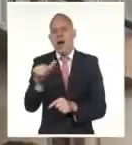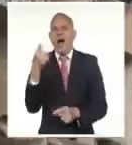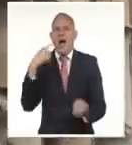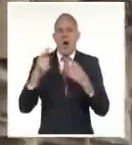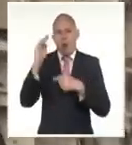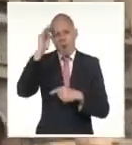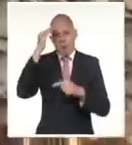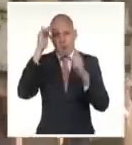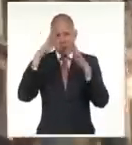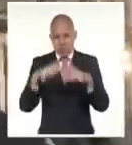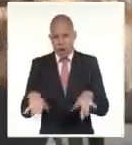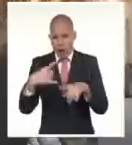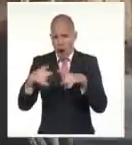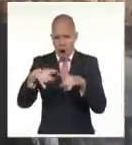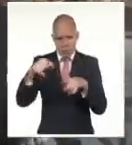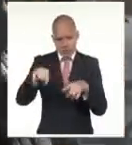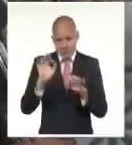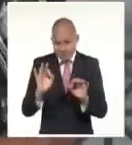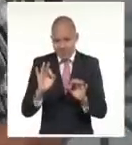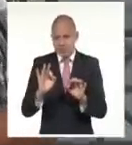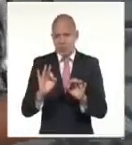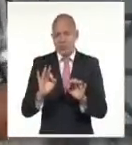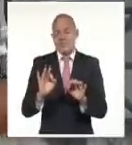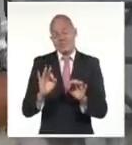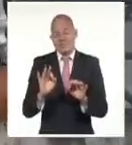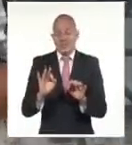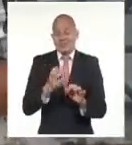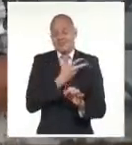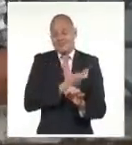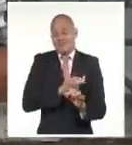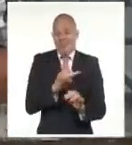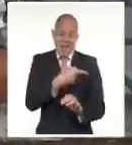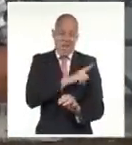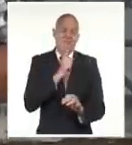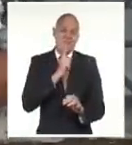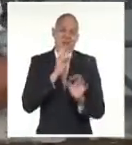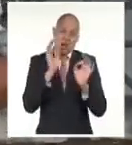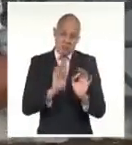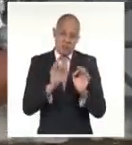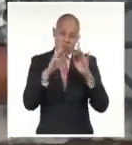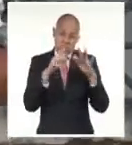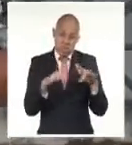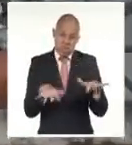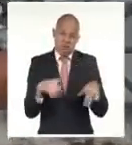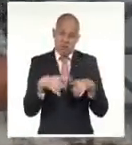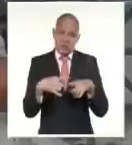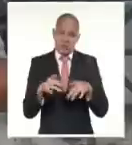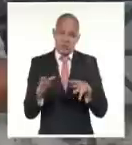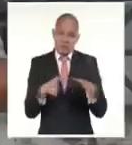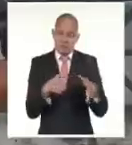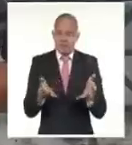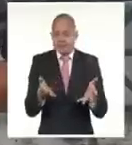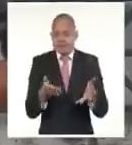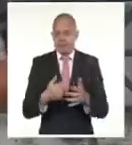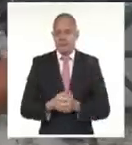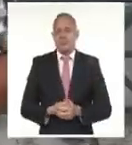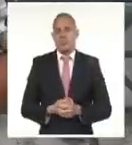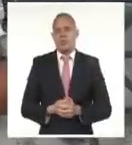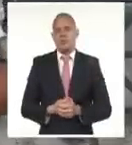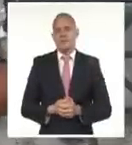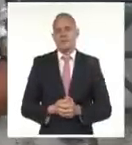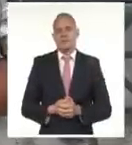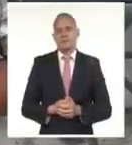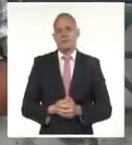materiales provocados por la explosión, por el lamentable accidente del pasado viernes 6 de mayo. Y precisamente en